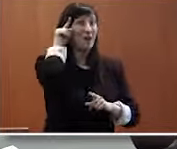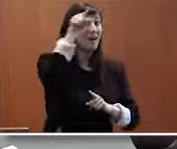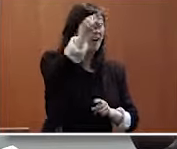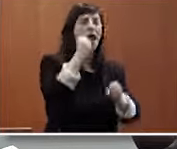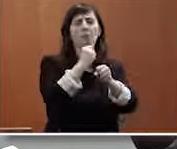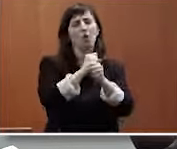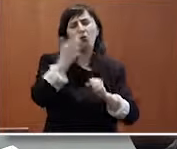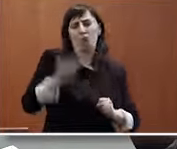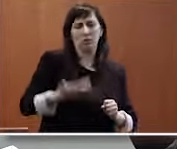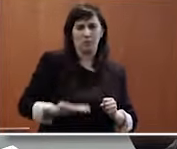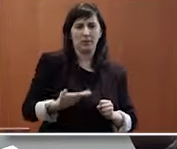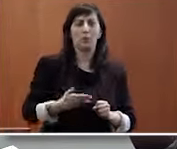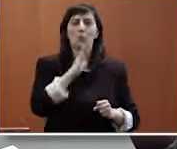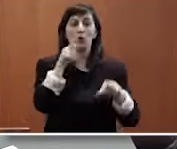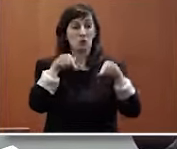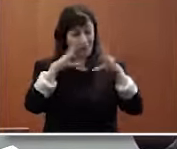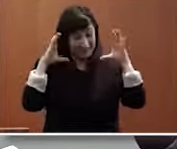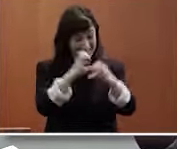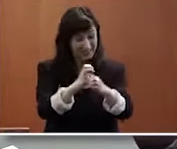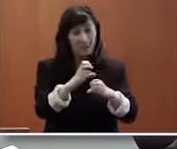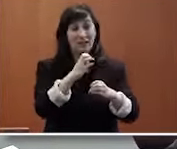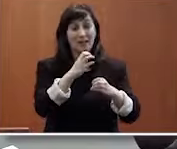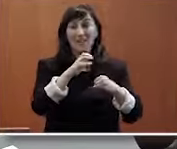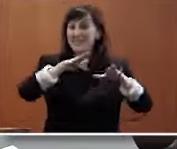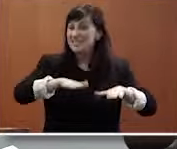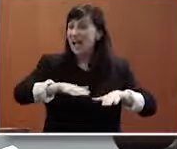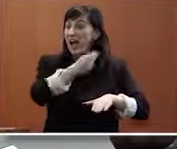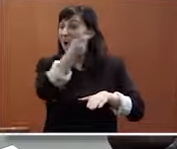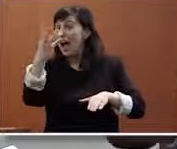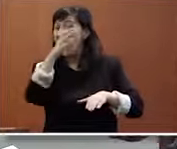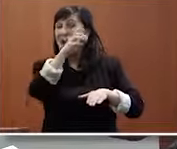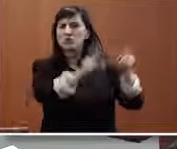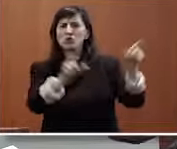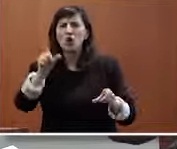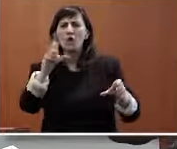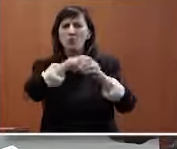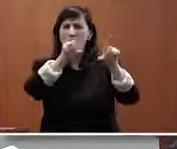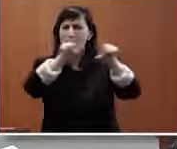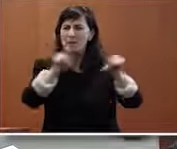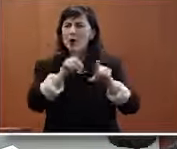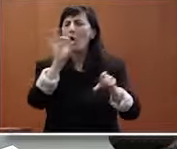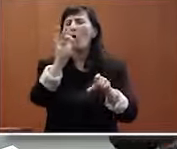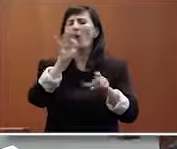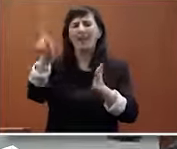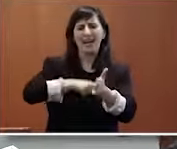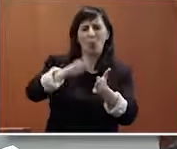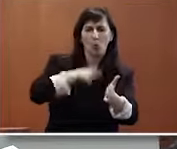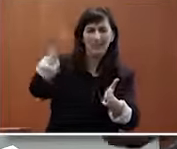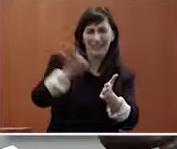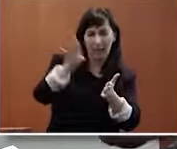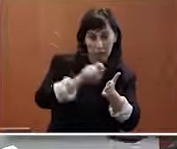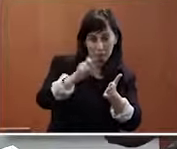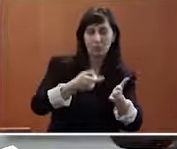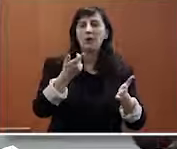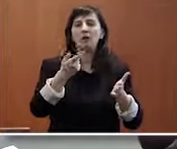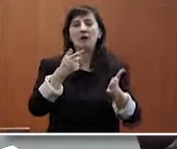y por eso yo aquí a las personas que estáis relacionadas con el mundo de la empresa con el mundo del reclutin pensaría que